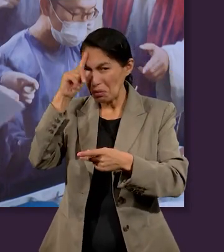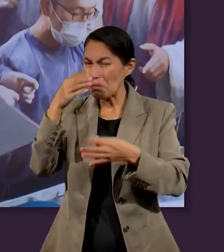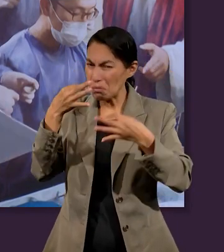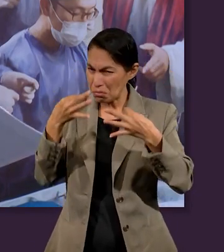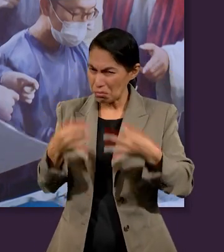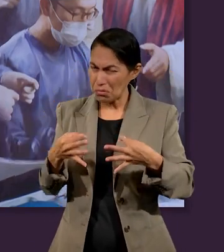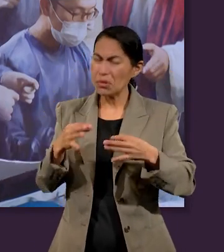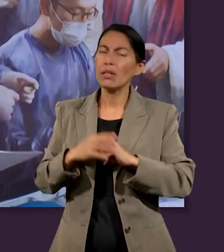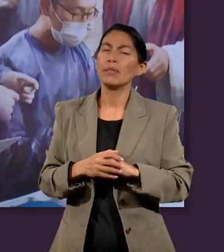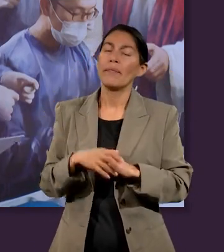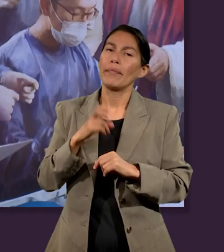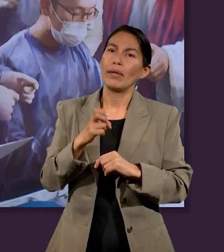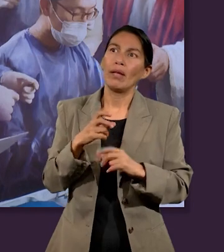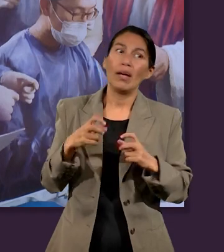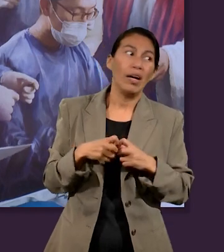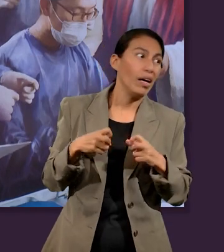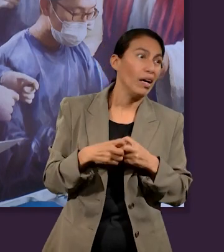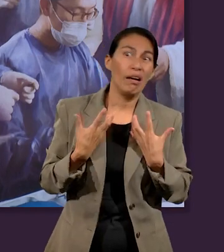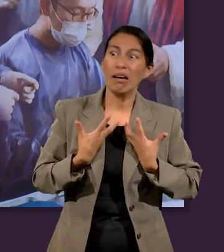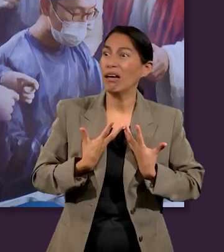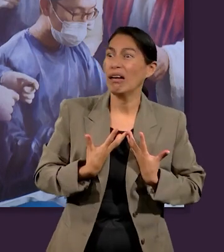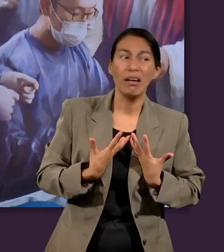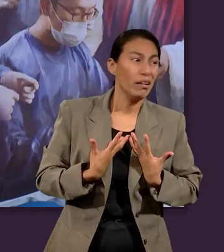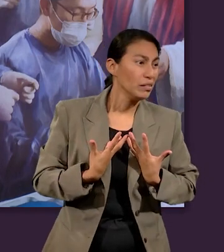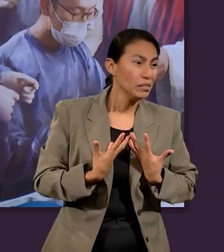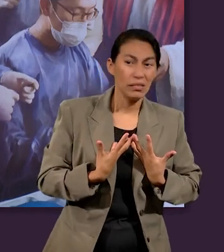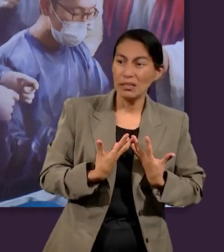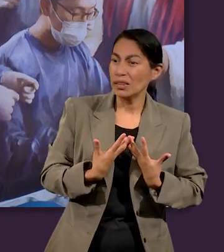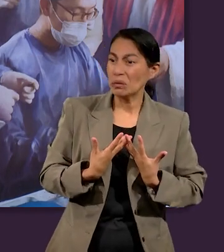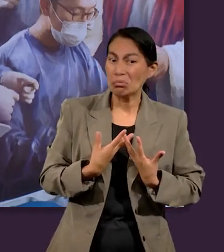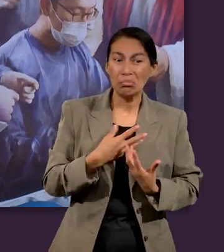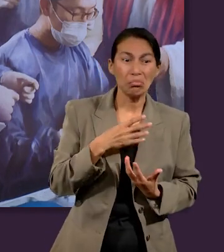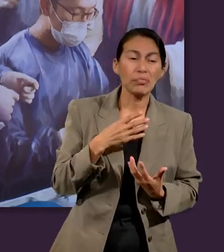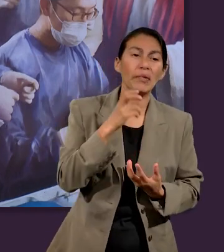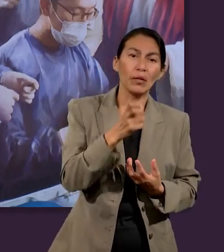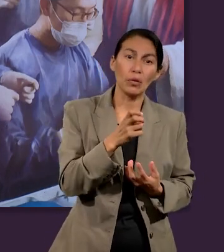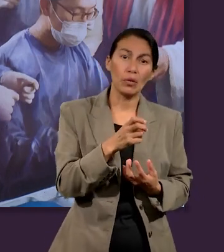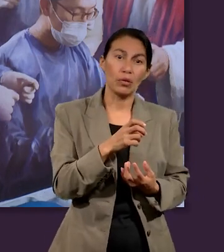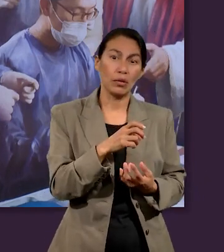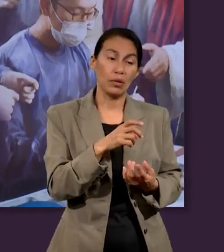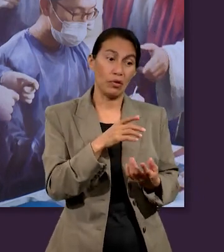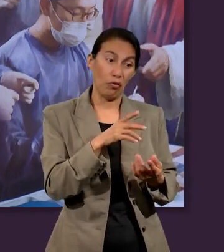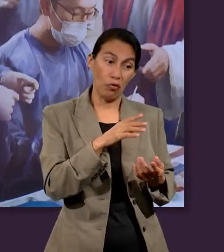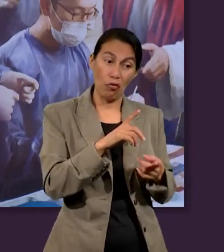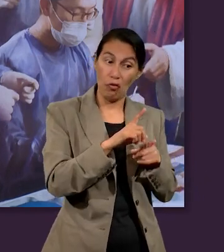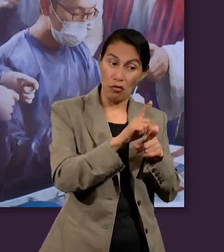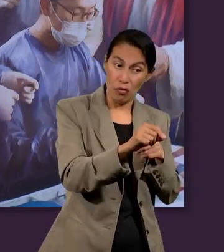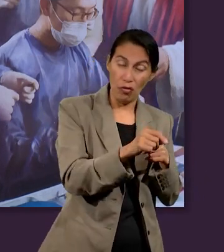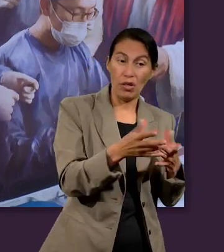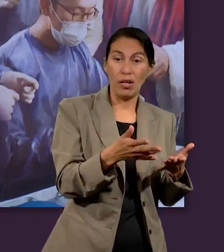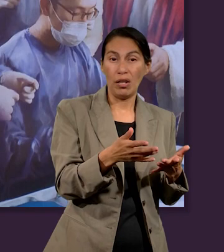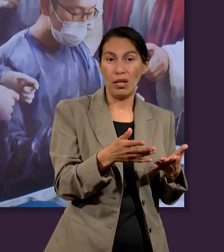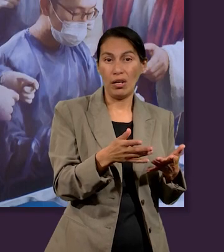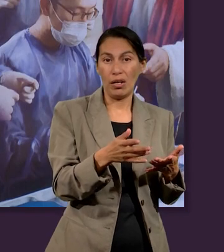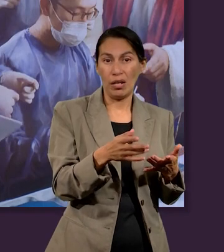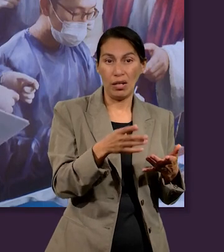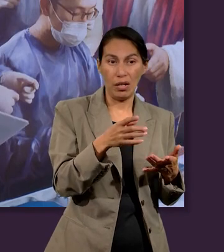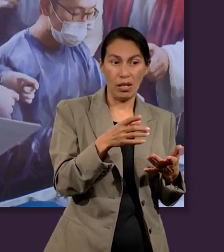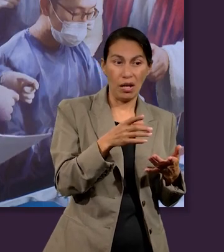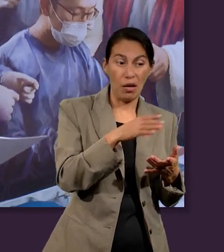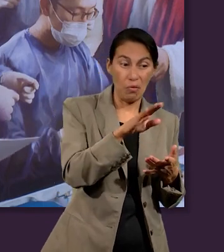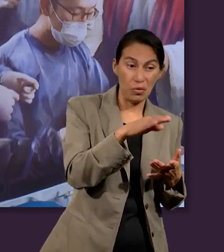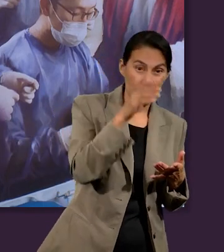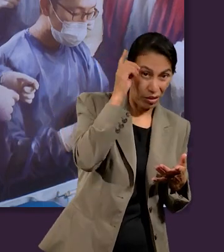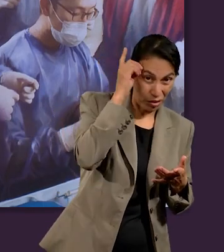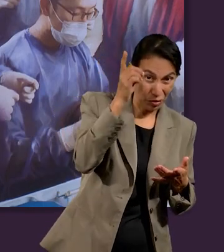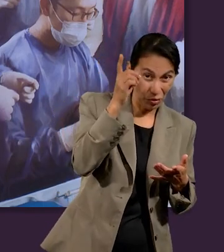recordó que en algún momento había un profeta que sí le daba buenos consejos y en esa desesperación trató de